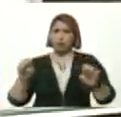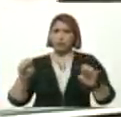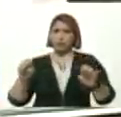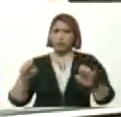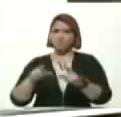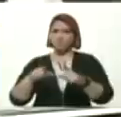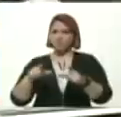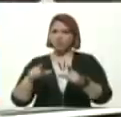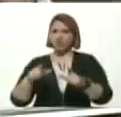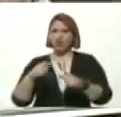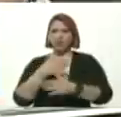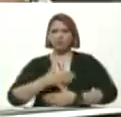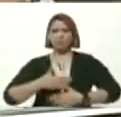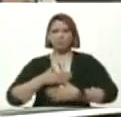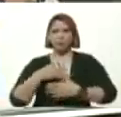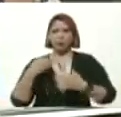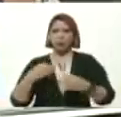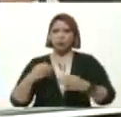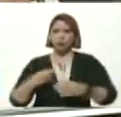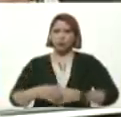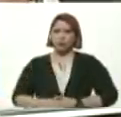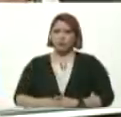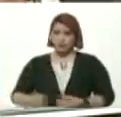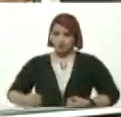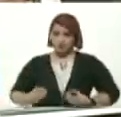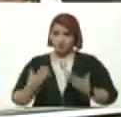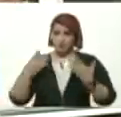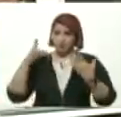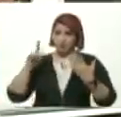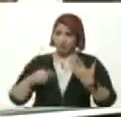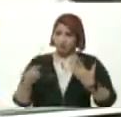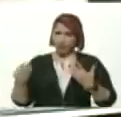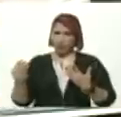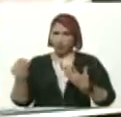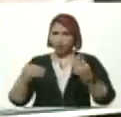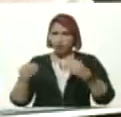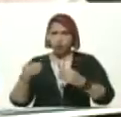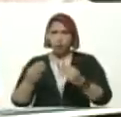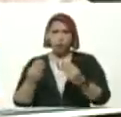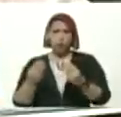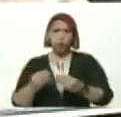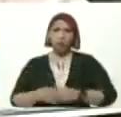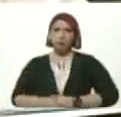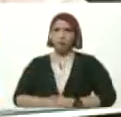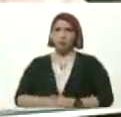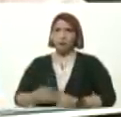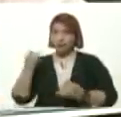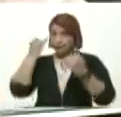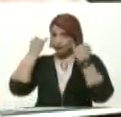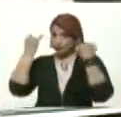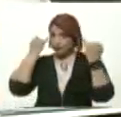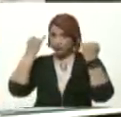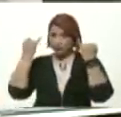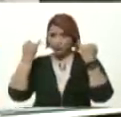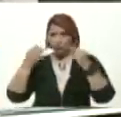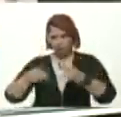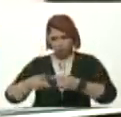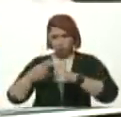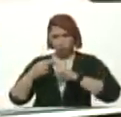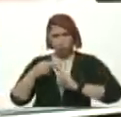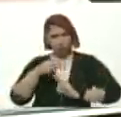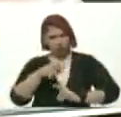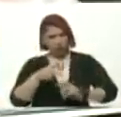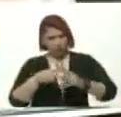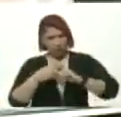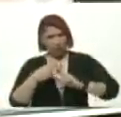Lo Común Expresiones Inclusive De Muchos Intelectuales Pero Este libro Es muy